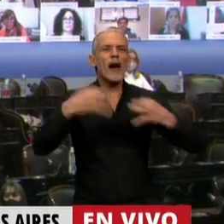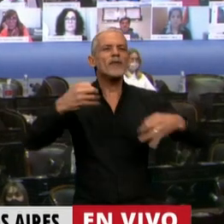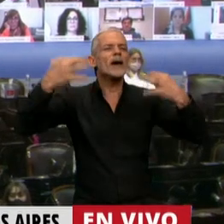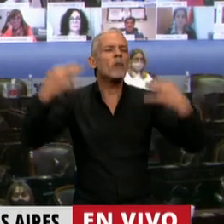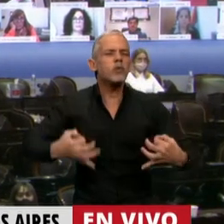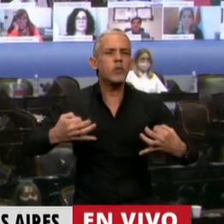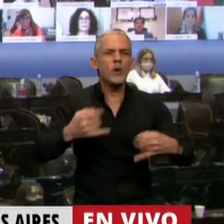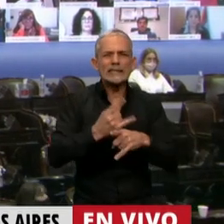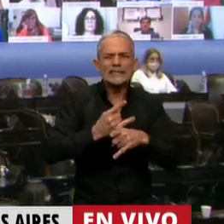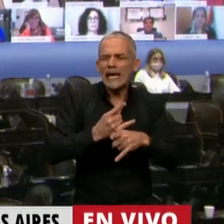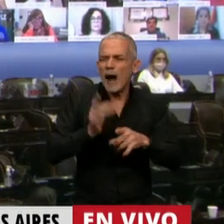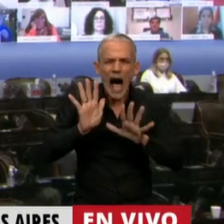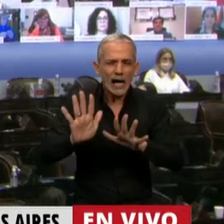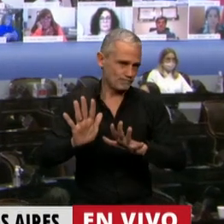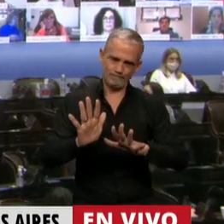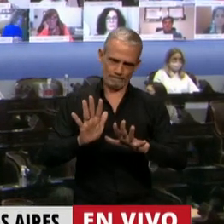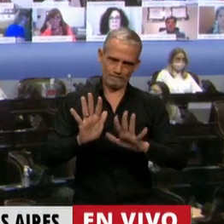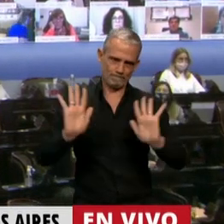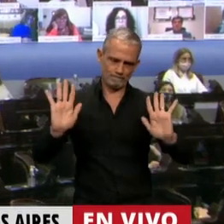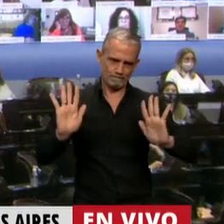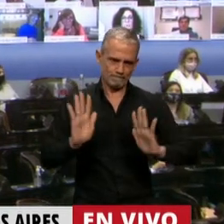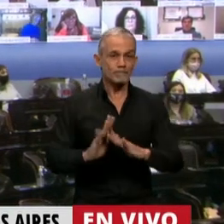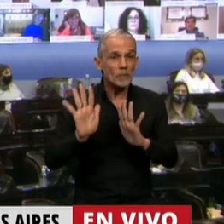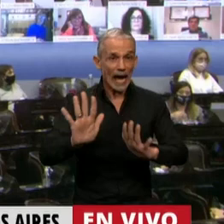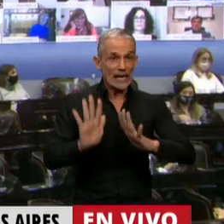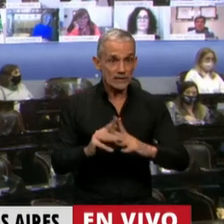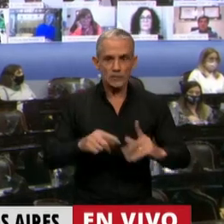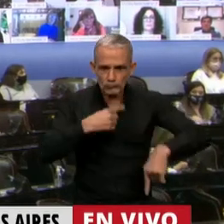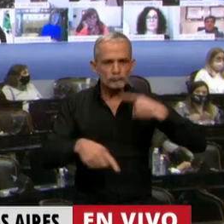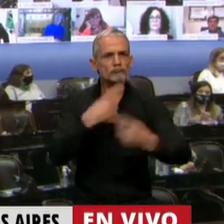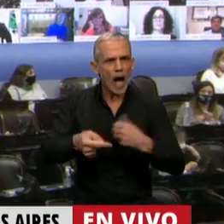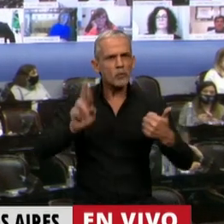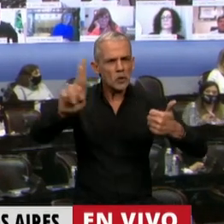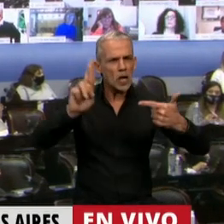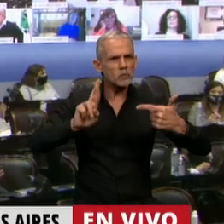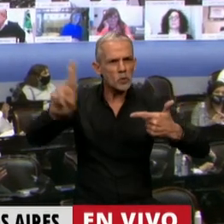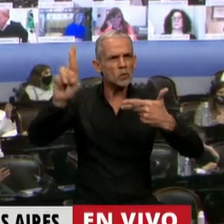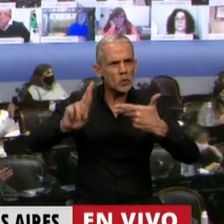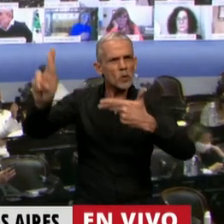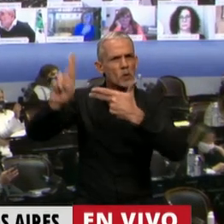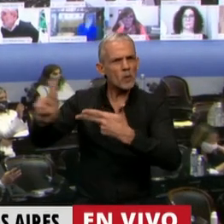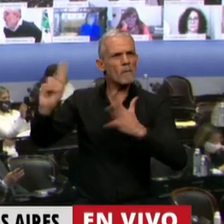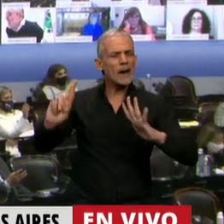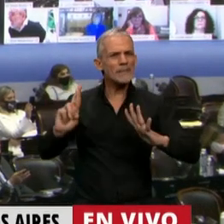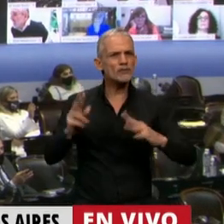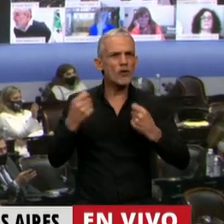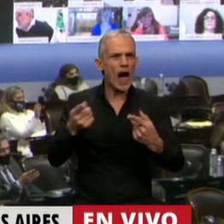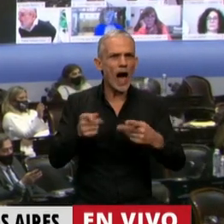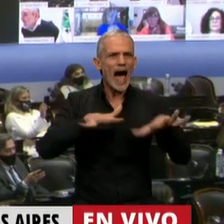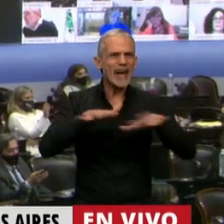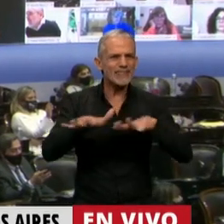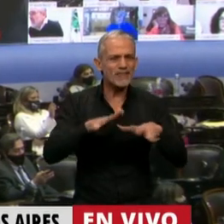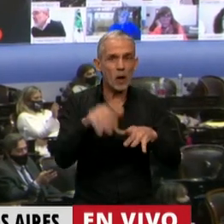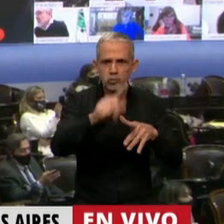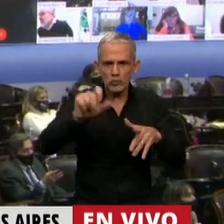cumplirse en todos lados. Bajo ese lema se siguen autorizando cantidades de actividades